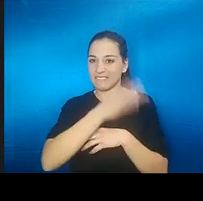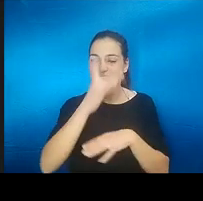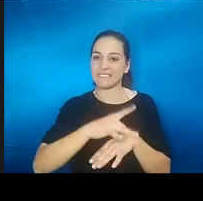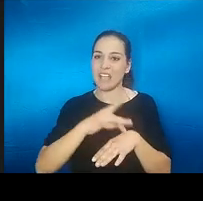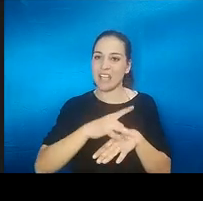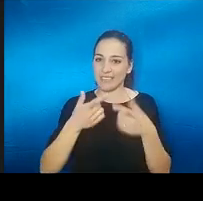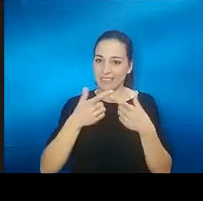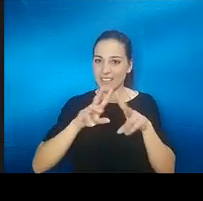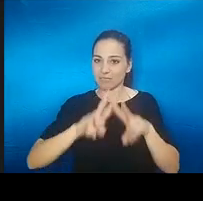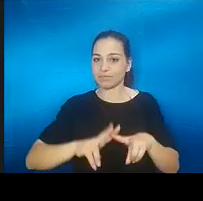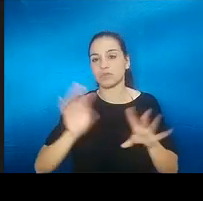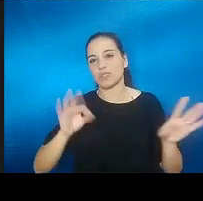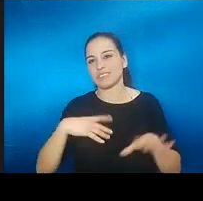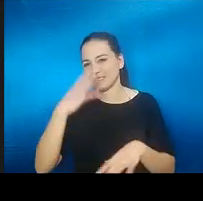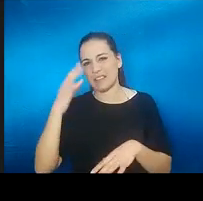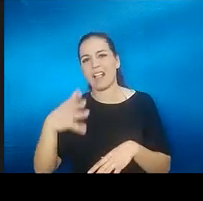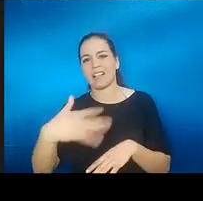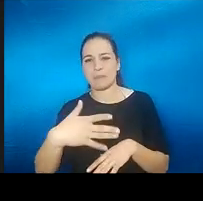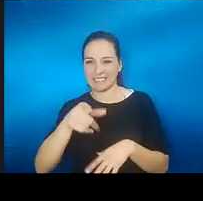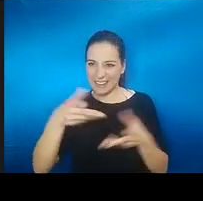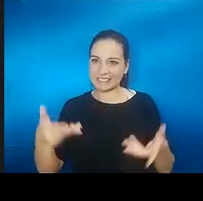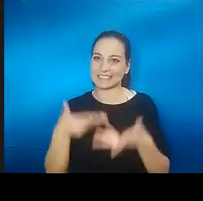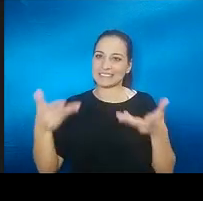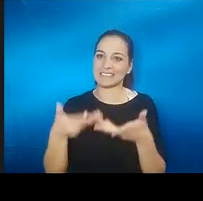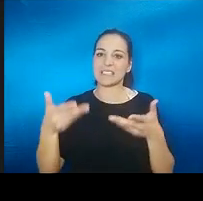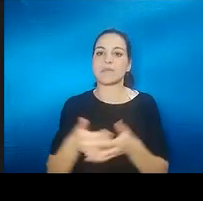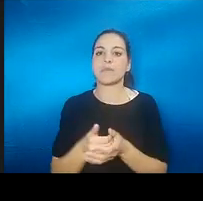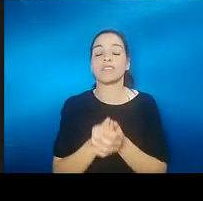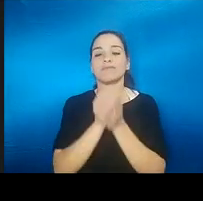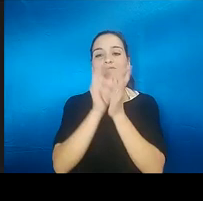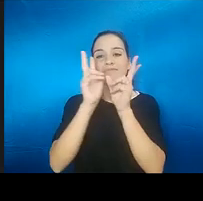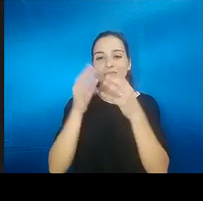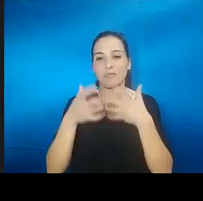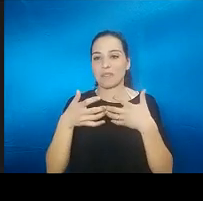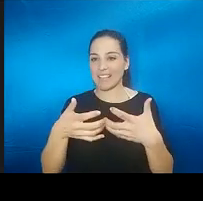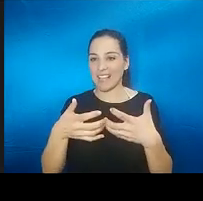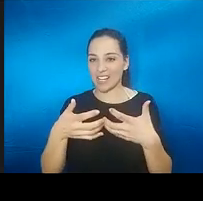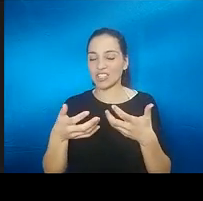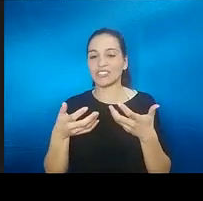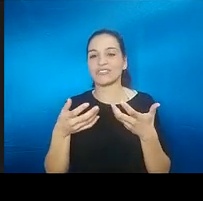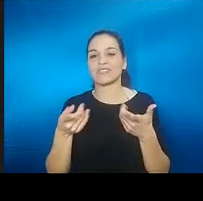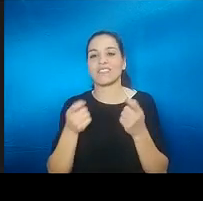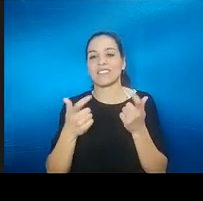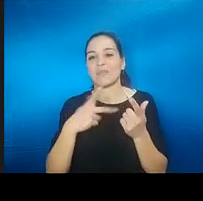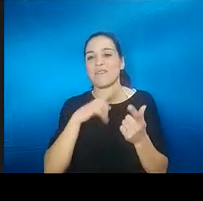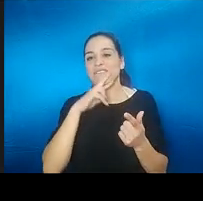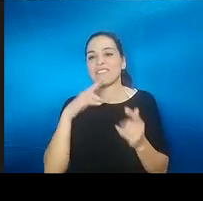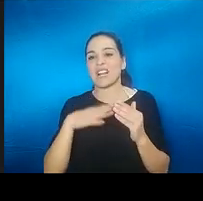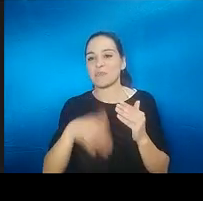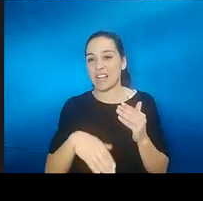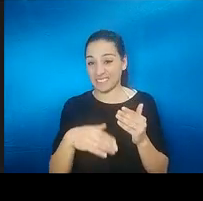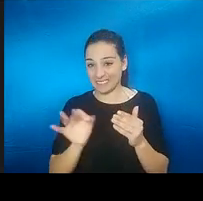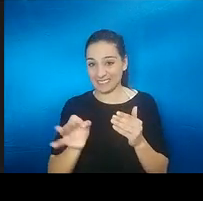estoy bien te dice venga va mujer no pasa nada es decir ese tipo es en cierta manera se minusvalora también lo mismo decir